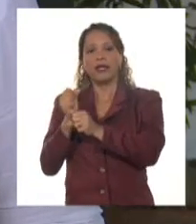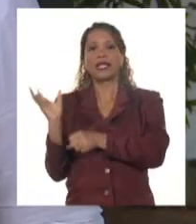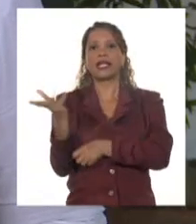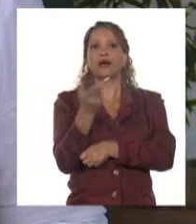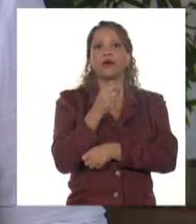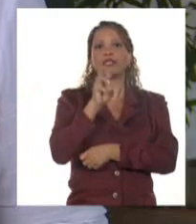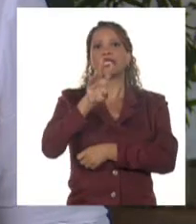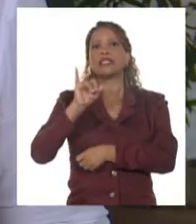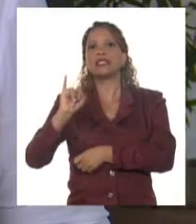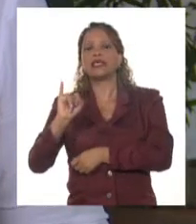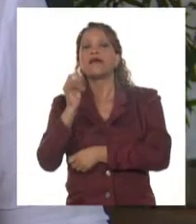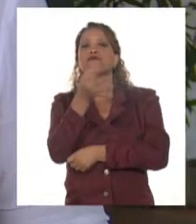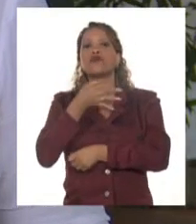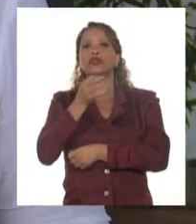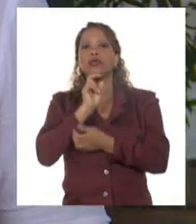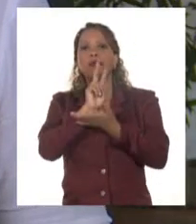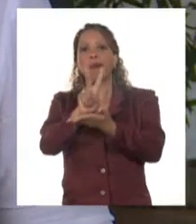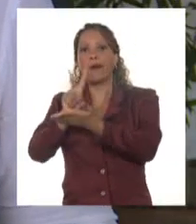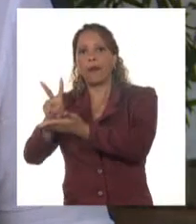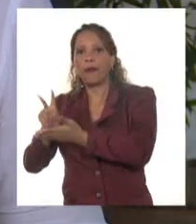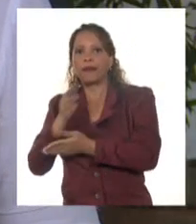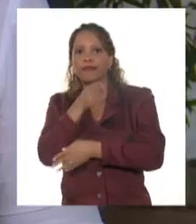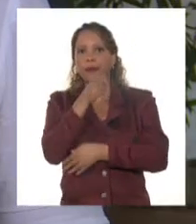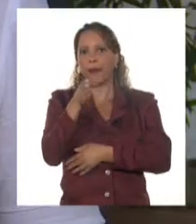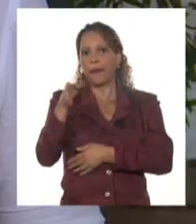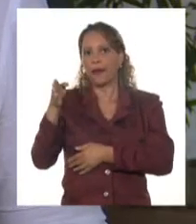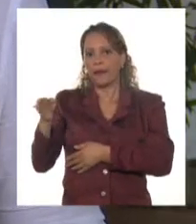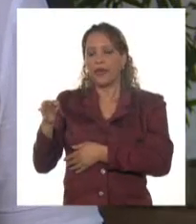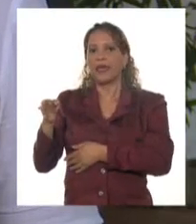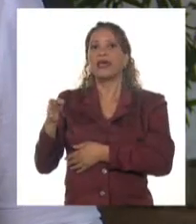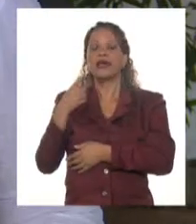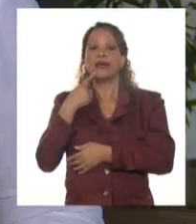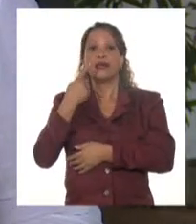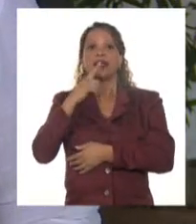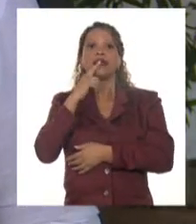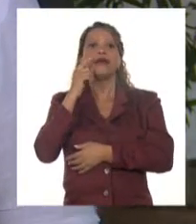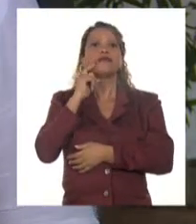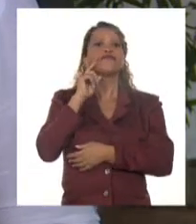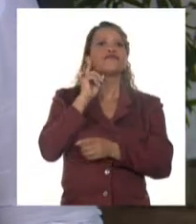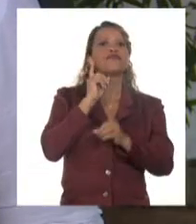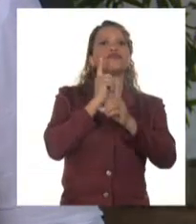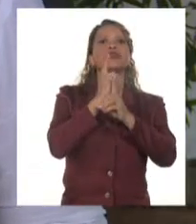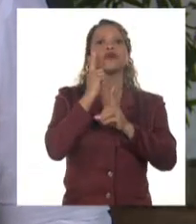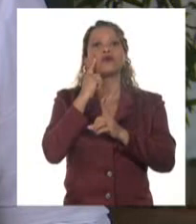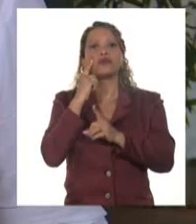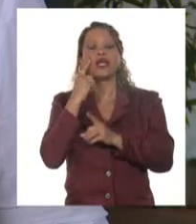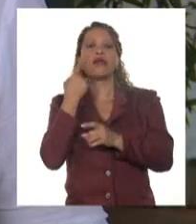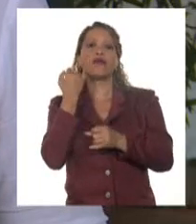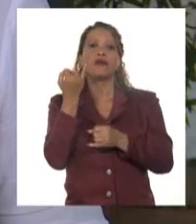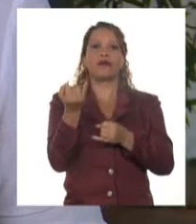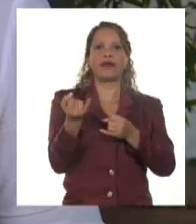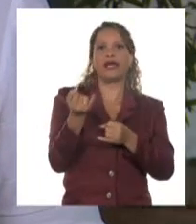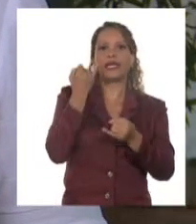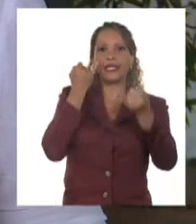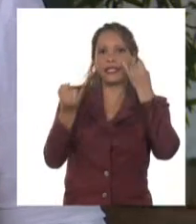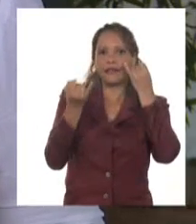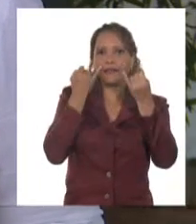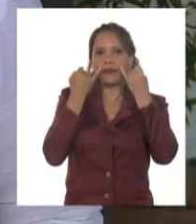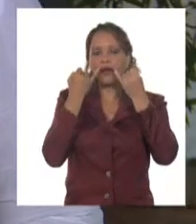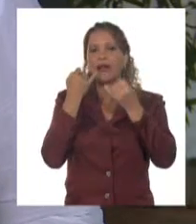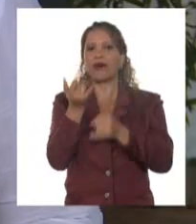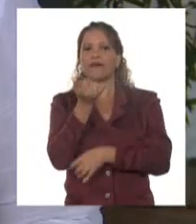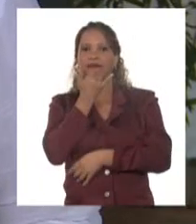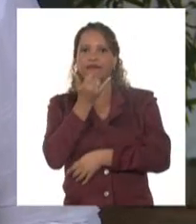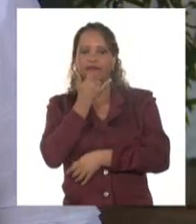municipios en todas las provincias del país y diagnosticaron algunas deficiencias relacionadas con la determinación de las